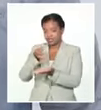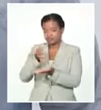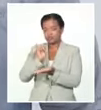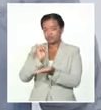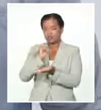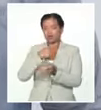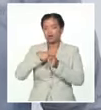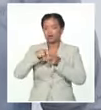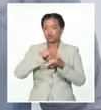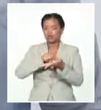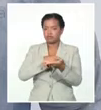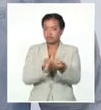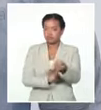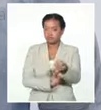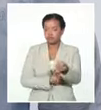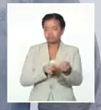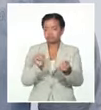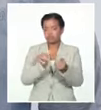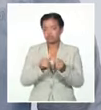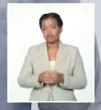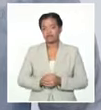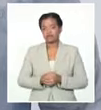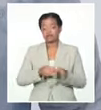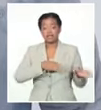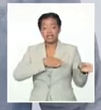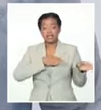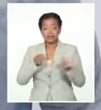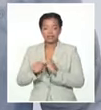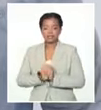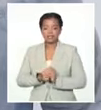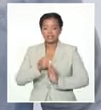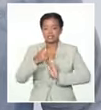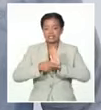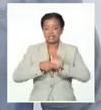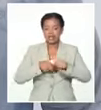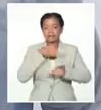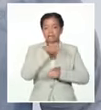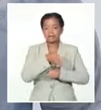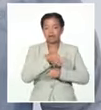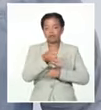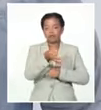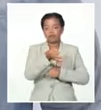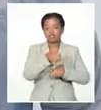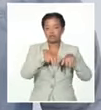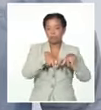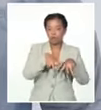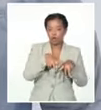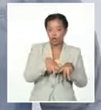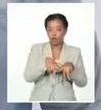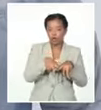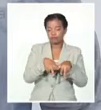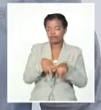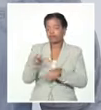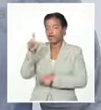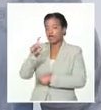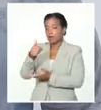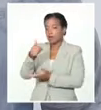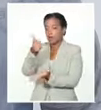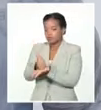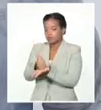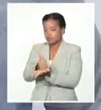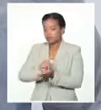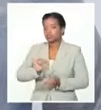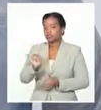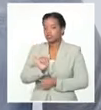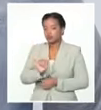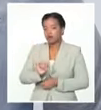habitualmente. Se incorpora además el tren Morón-Camagüey, igualmente muy demandado por la población y se